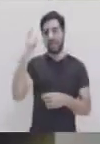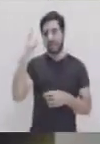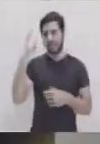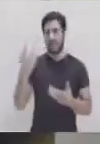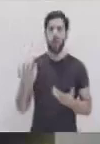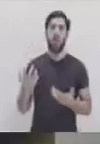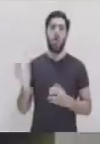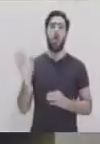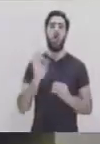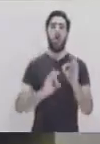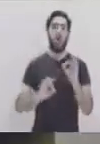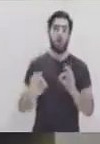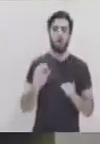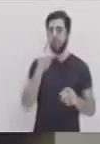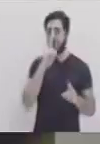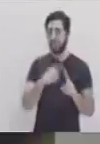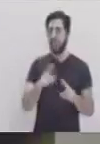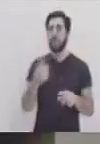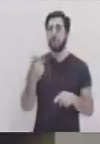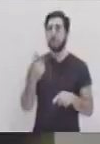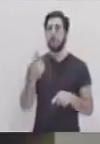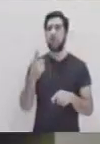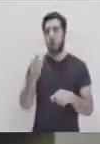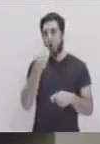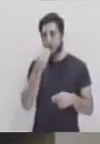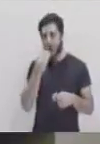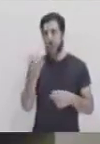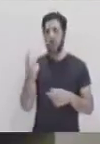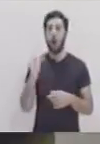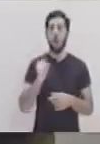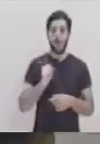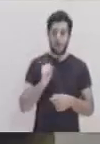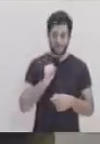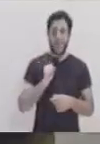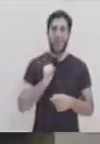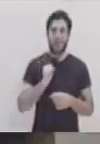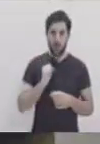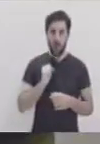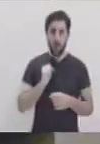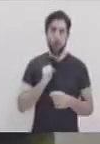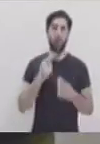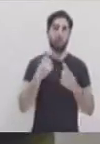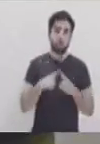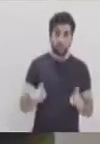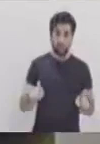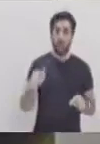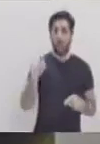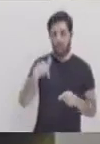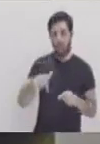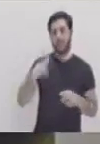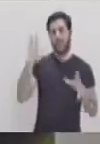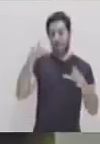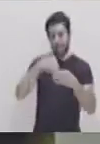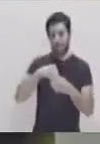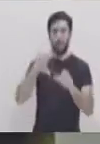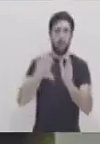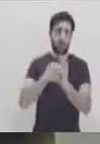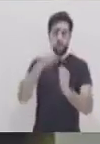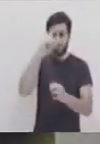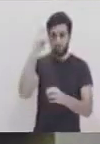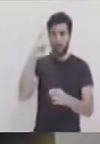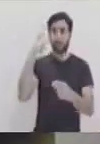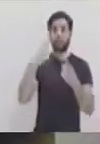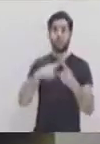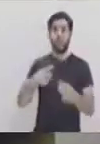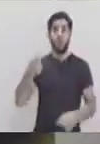compañeros de trabajo, o amigos con los que compartimos de repente una salida, ¿verdad? Cosas afines, actividades que